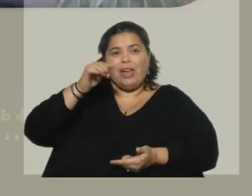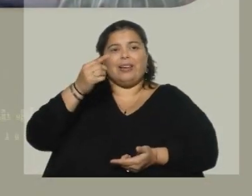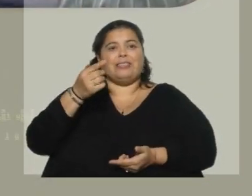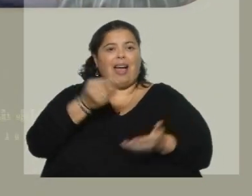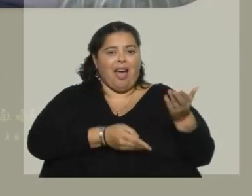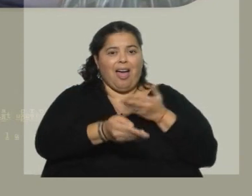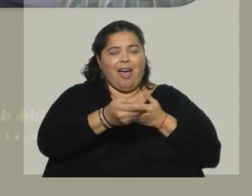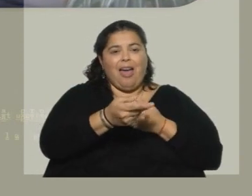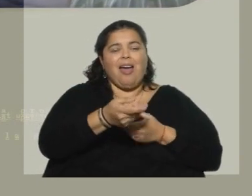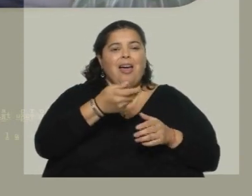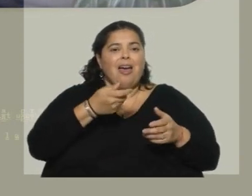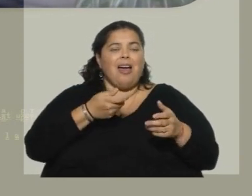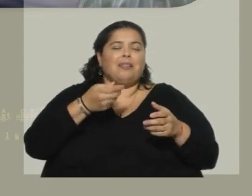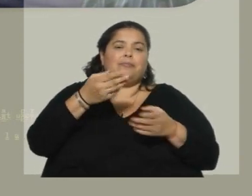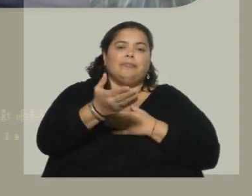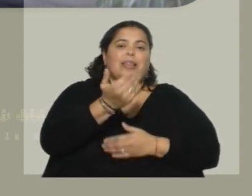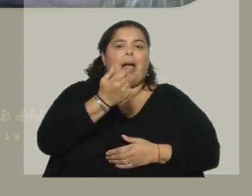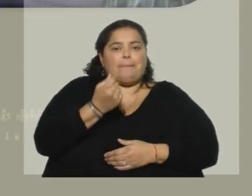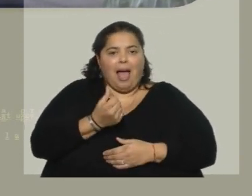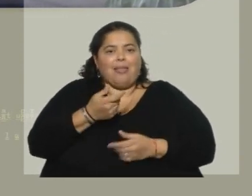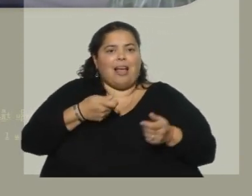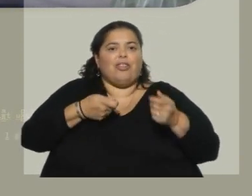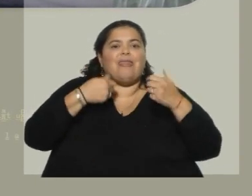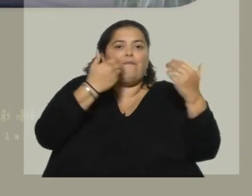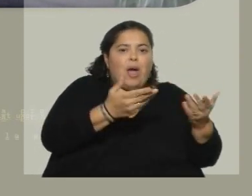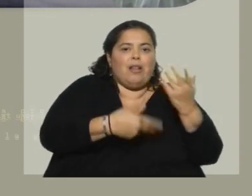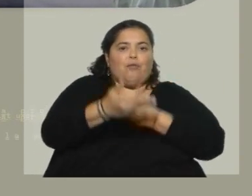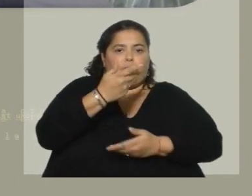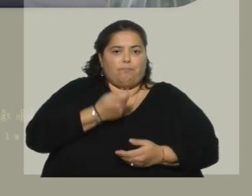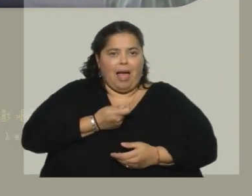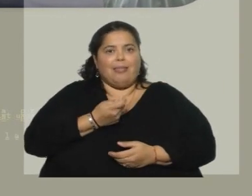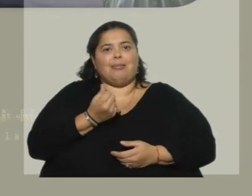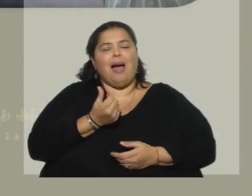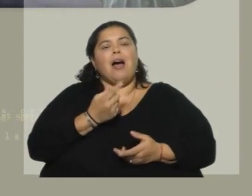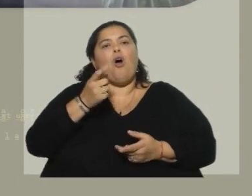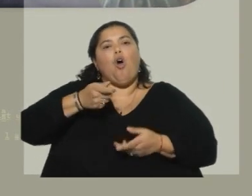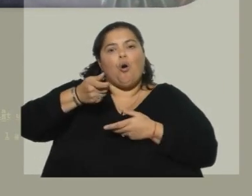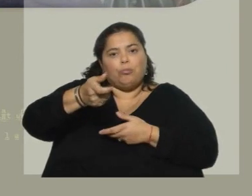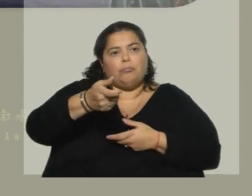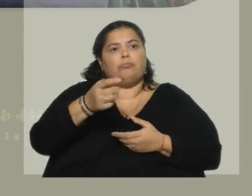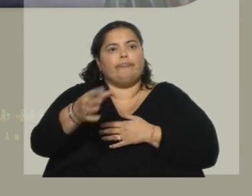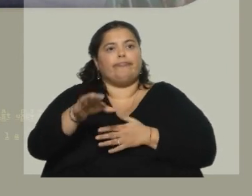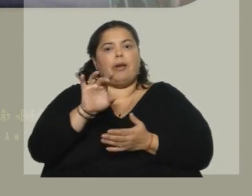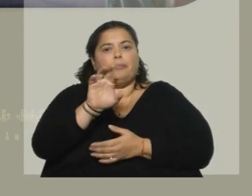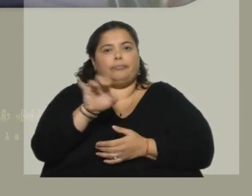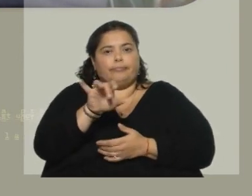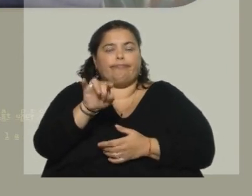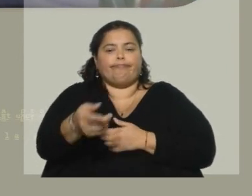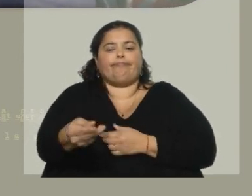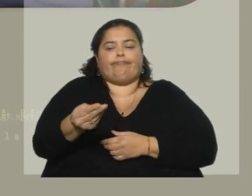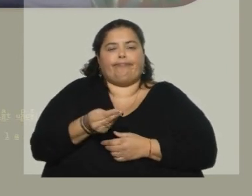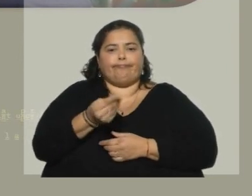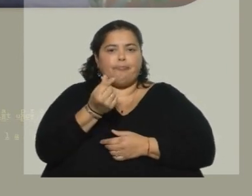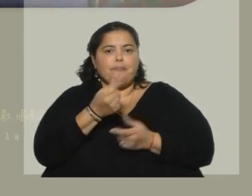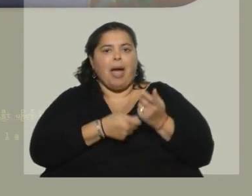con envases retornables que son reutilizados, de bebidas, etc. Así va a funcionar